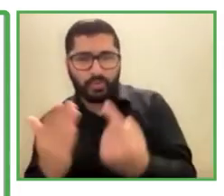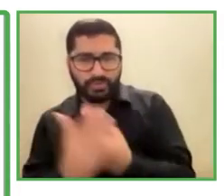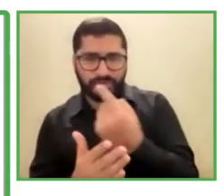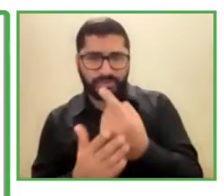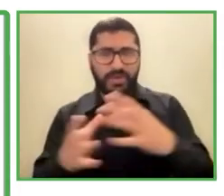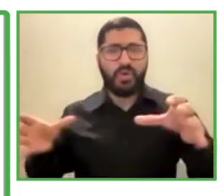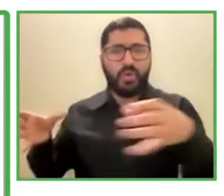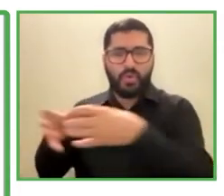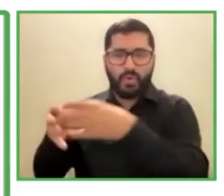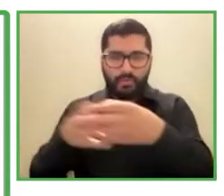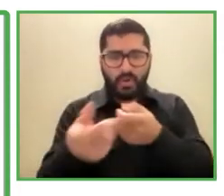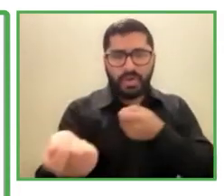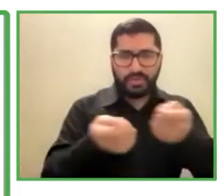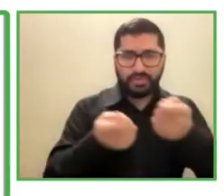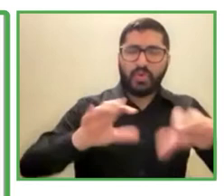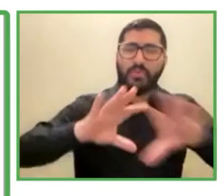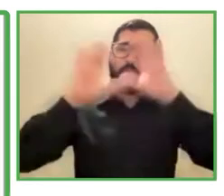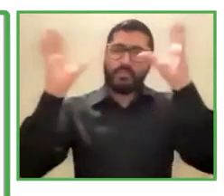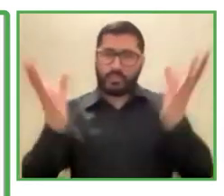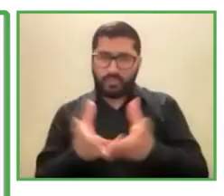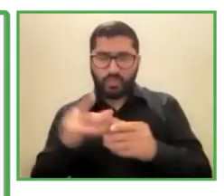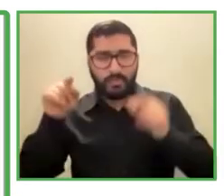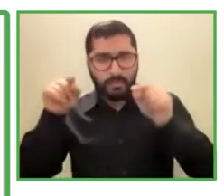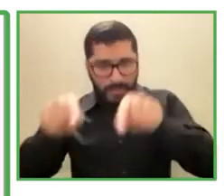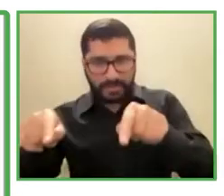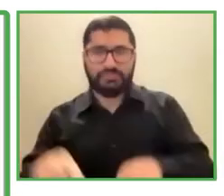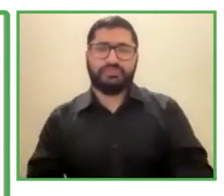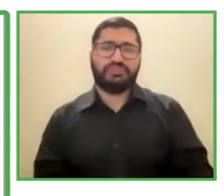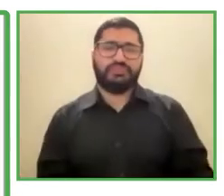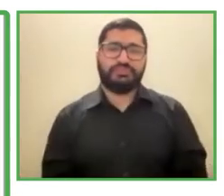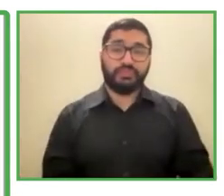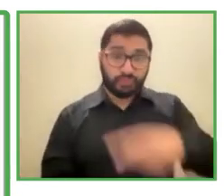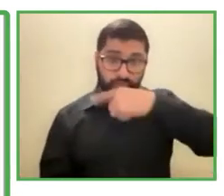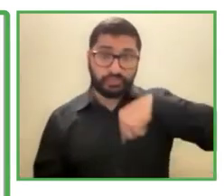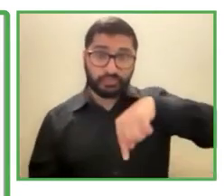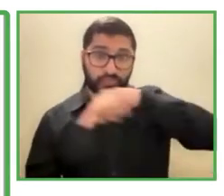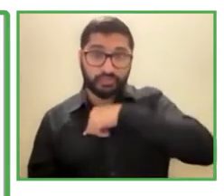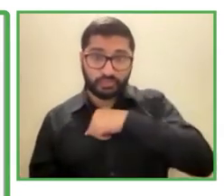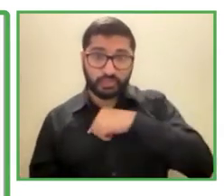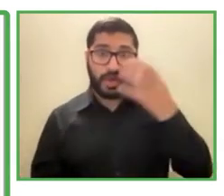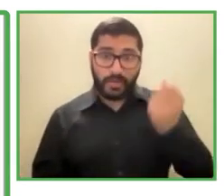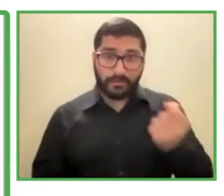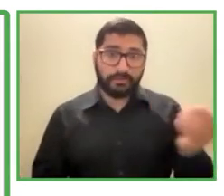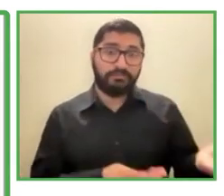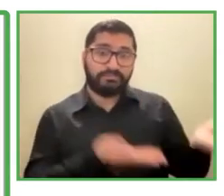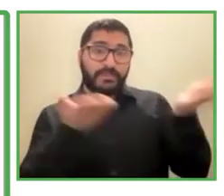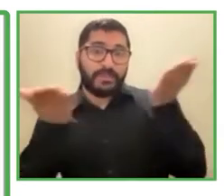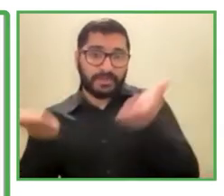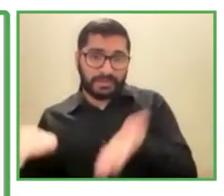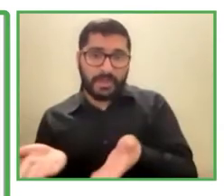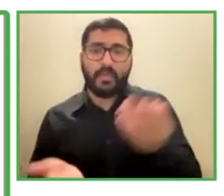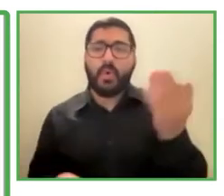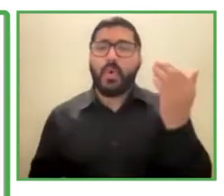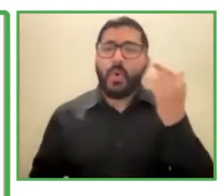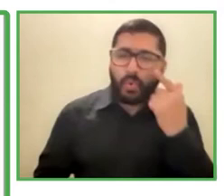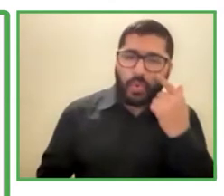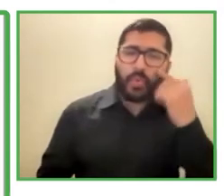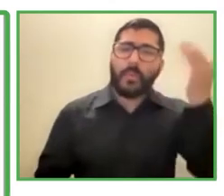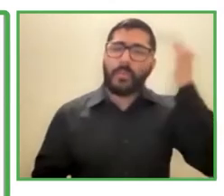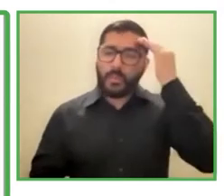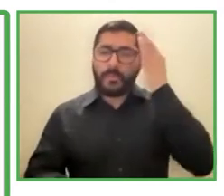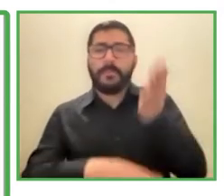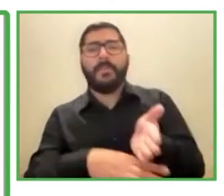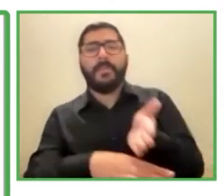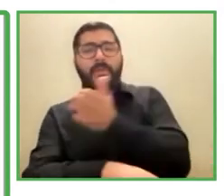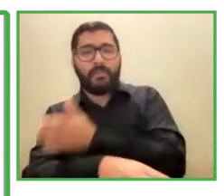eso y por eso más bien nosotros hemos recibido reconocimientos y premios y el que nos da más orgullo es la